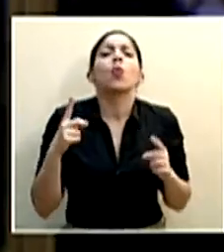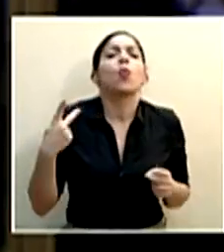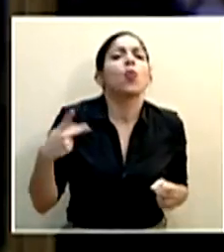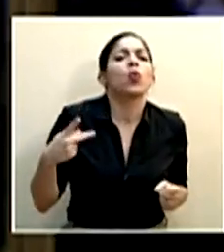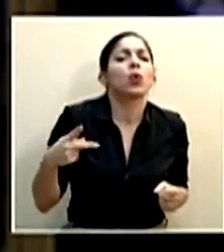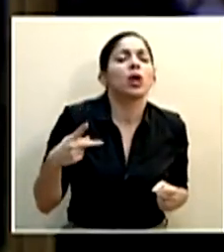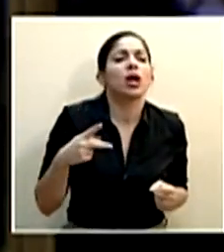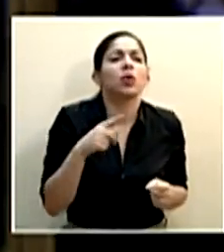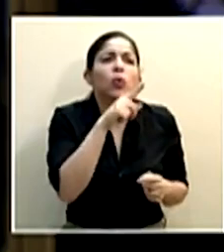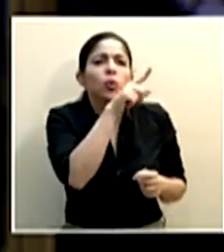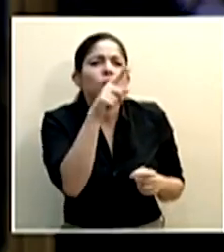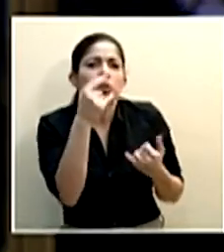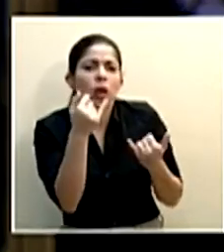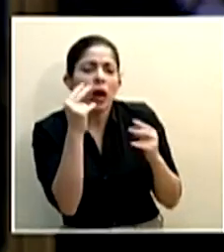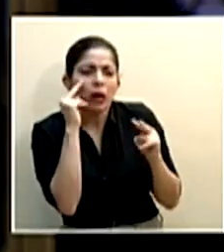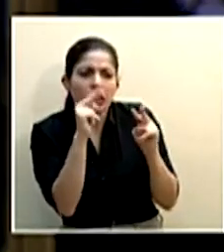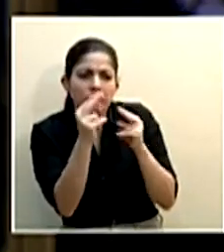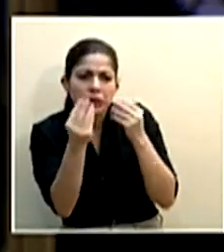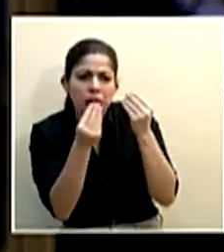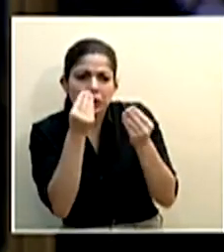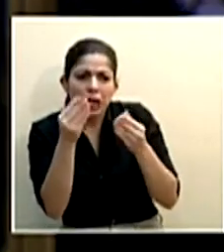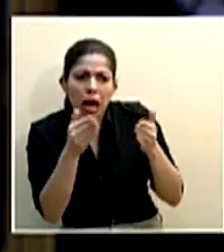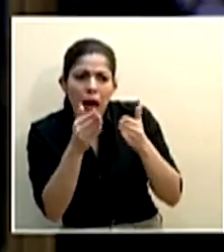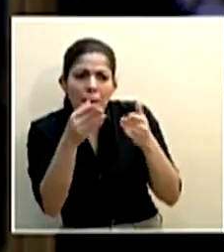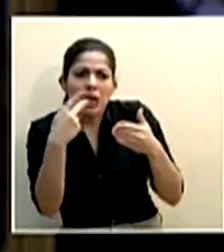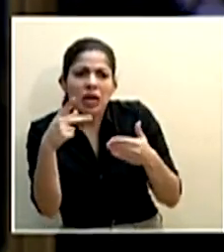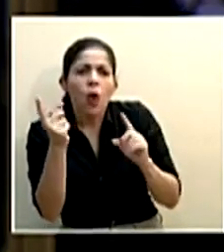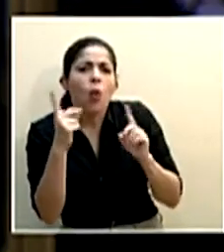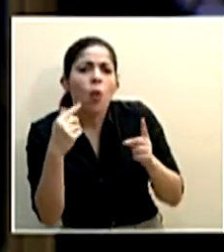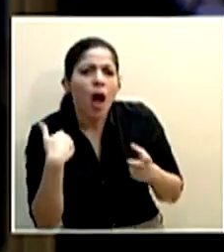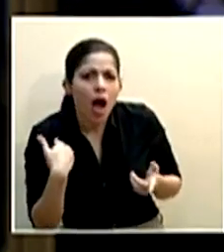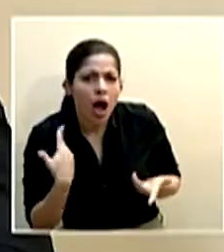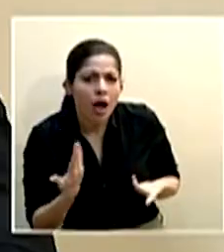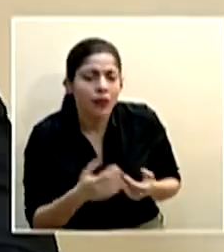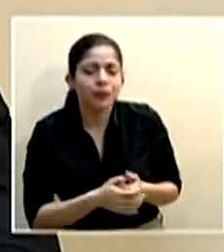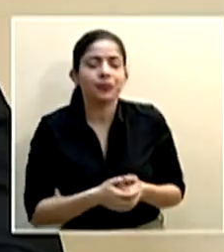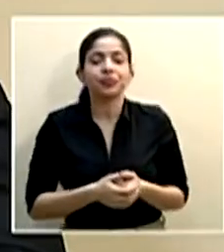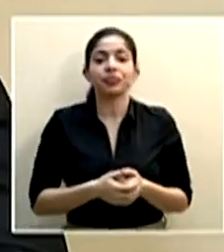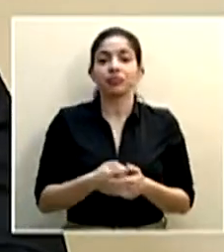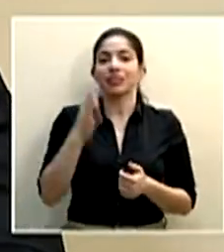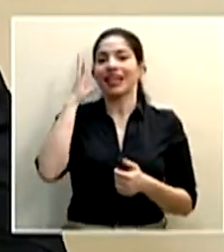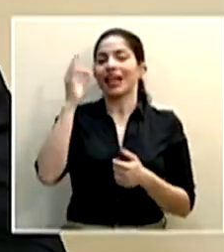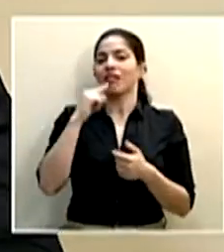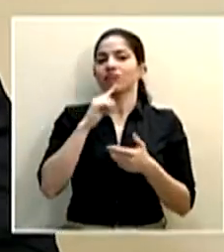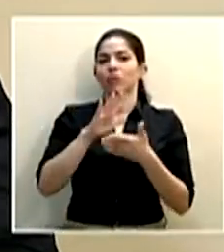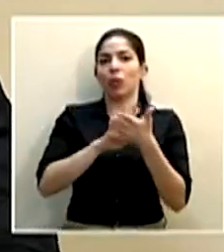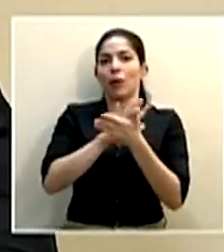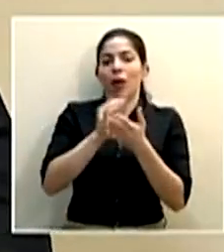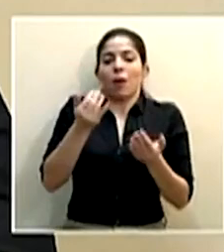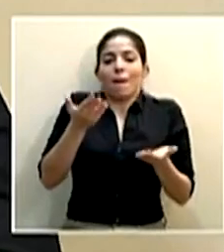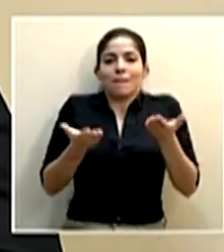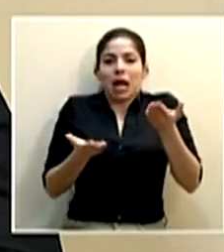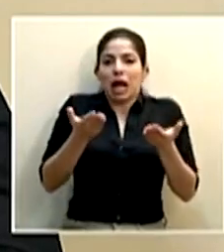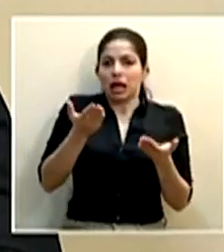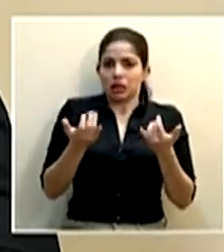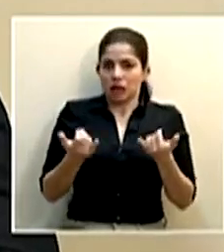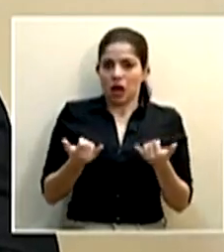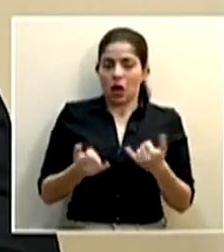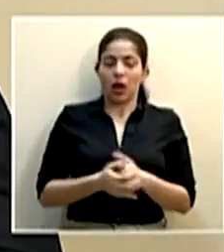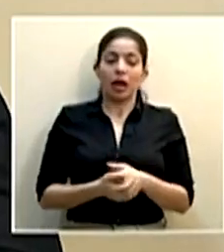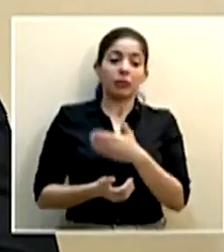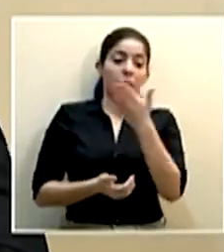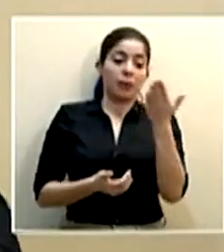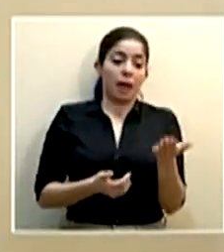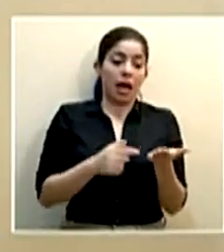están ustedes valorando en este camino, en este momento? Creo que es una mezcla, es un balance. Por una